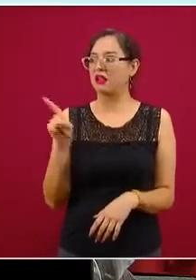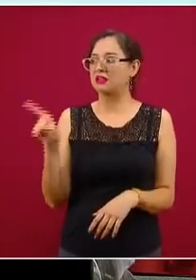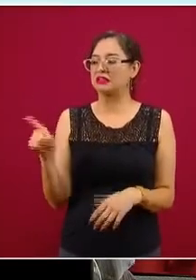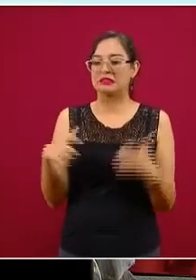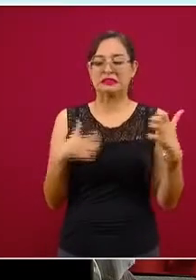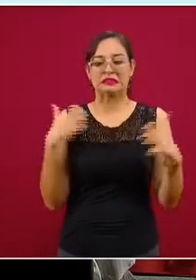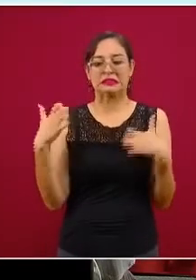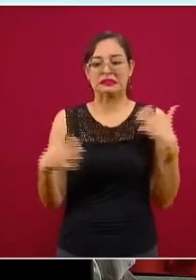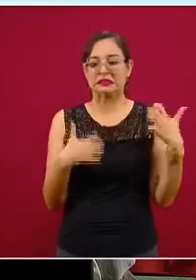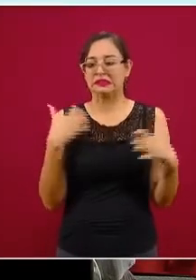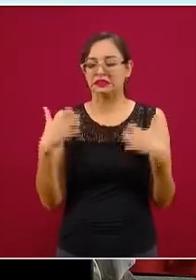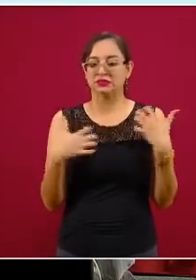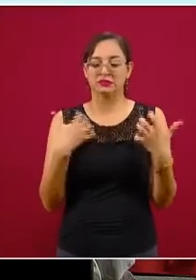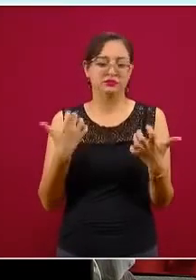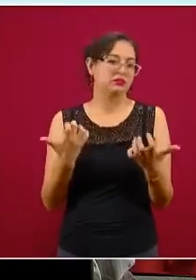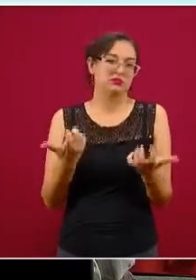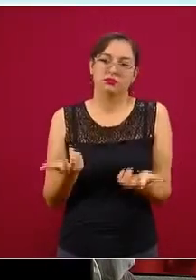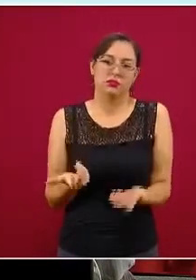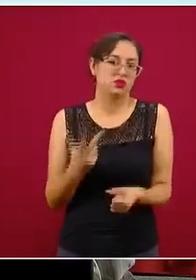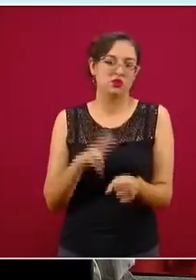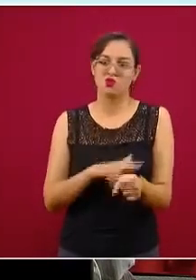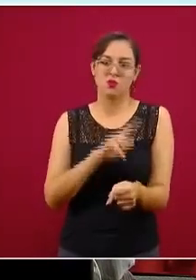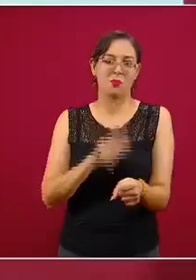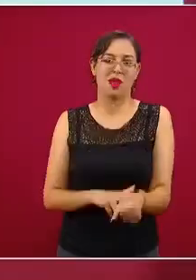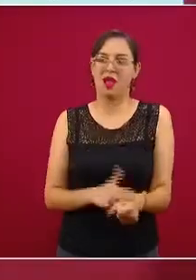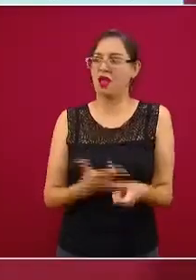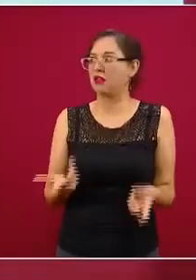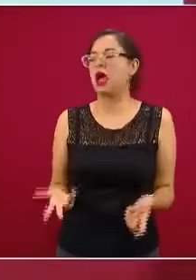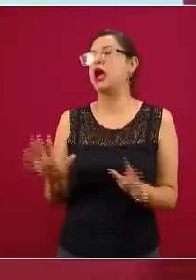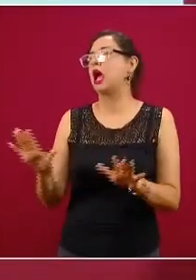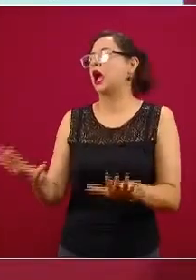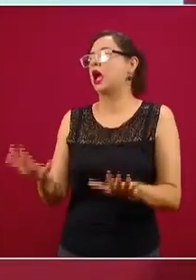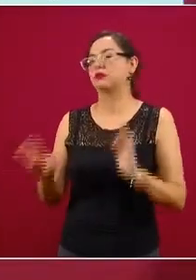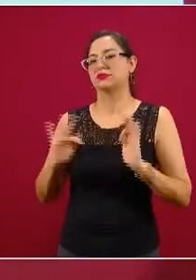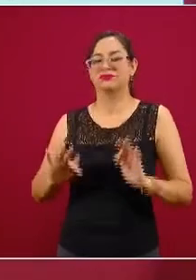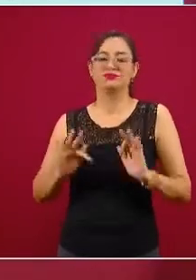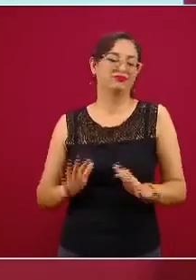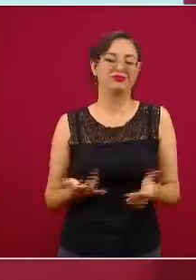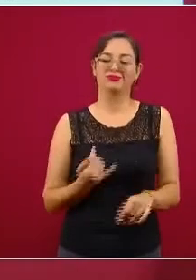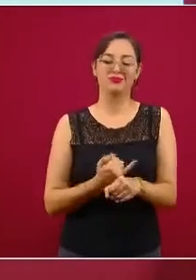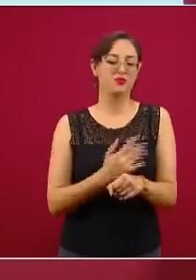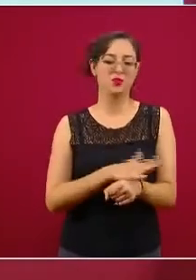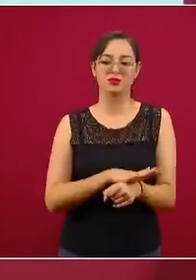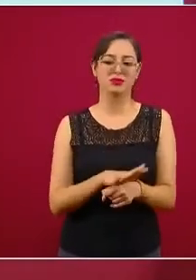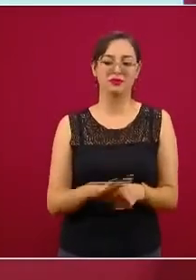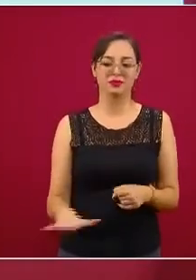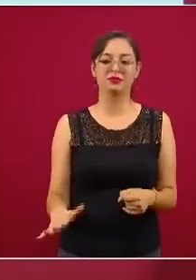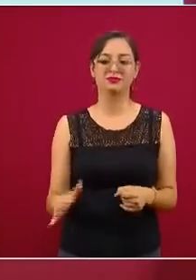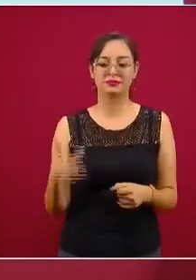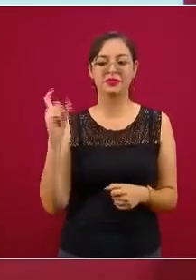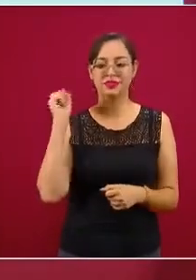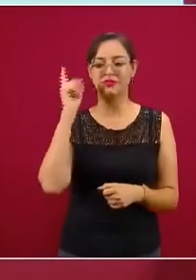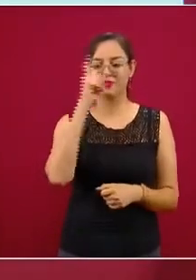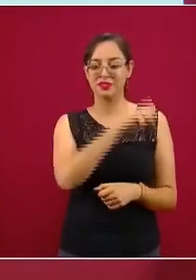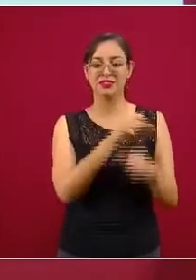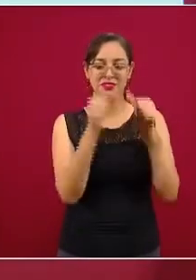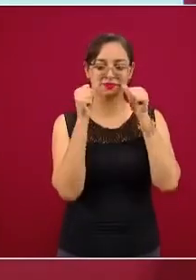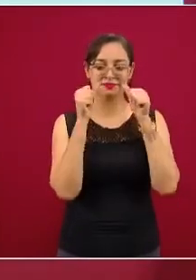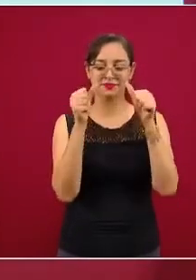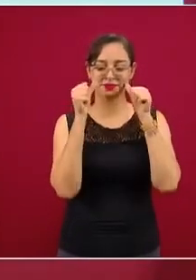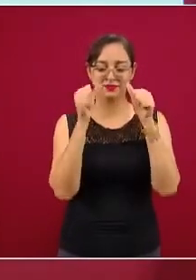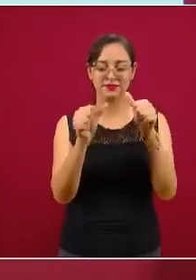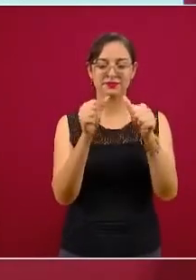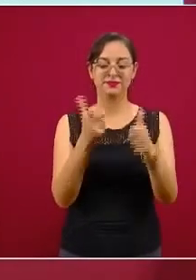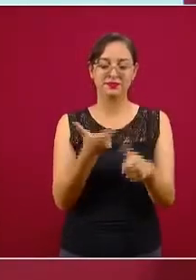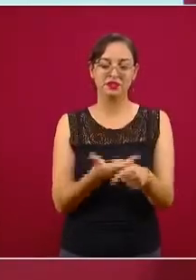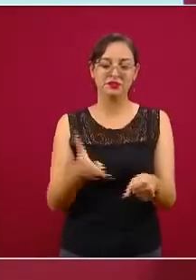siendo empáticos, pues, ¿cómo le decimos que no se enoje? Pueda dificultar la atención en un hospital.